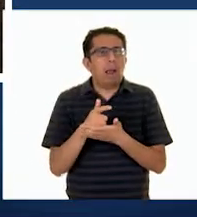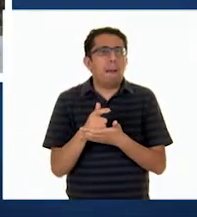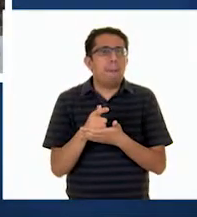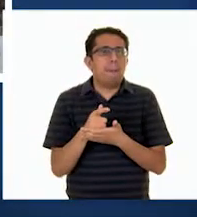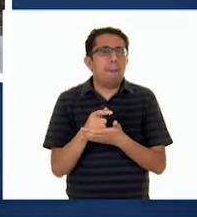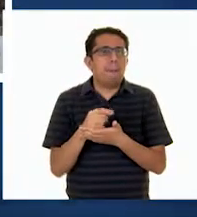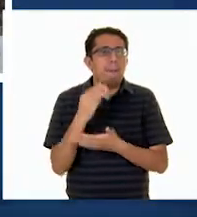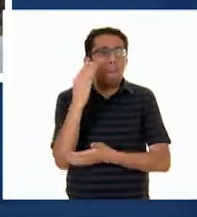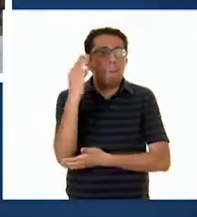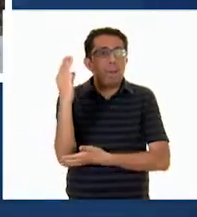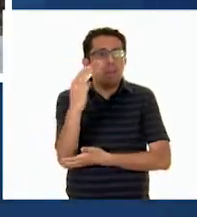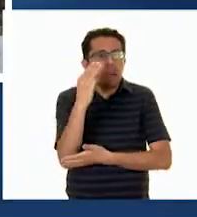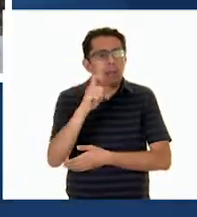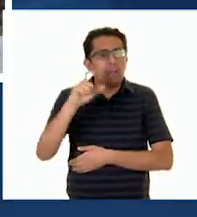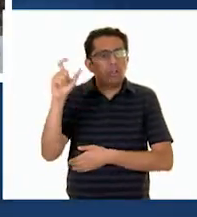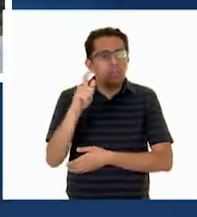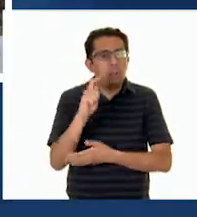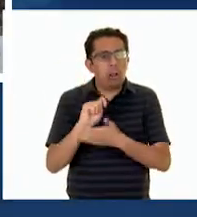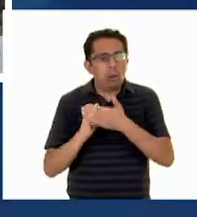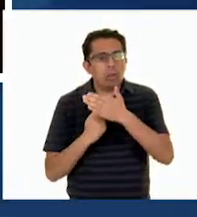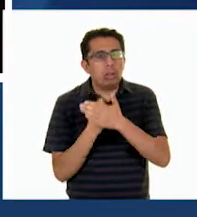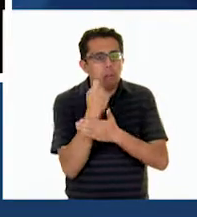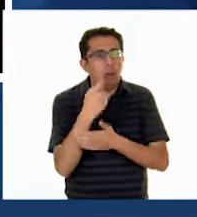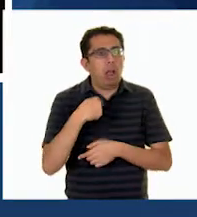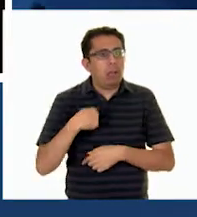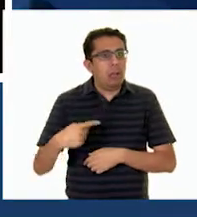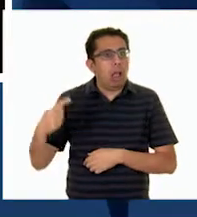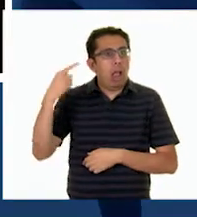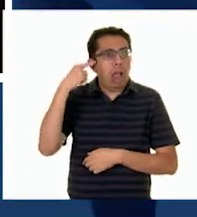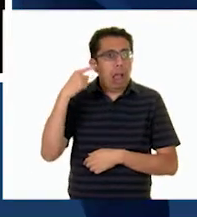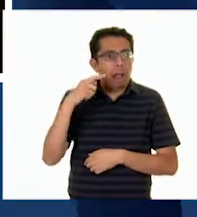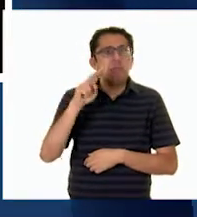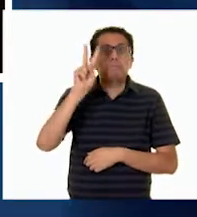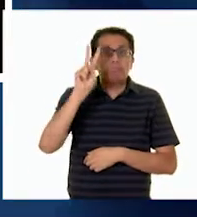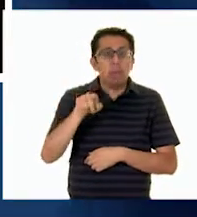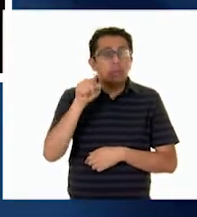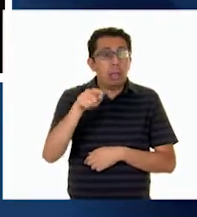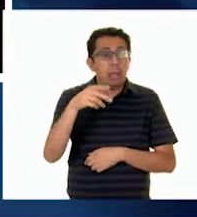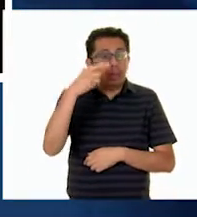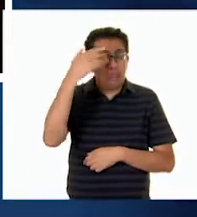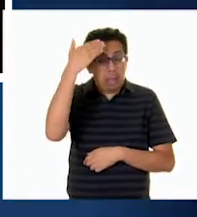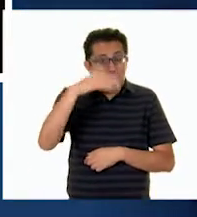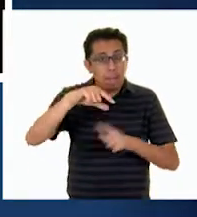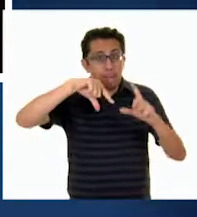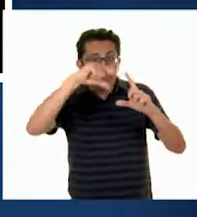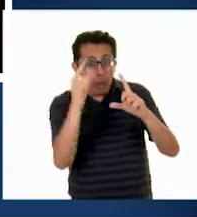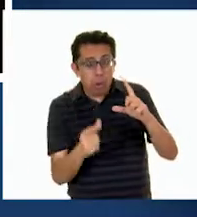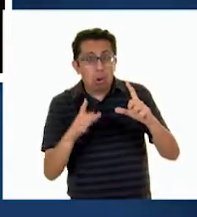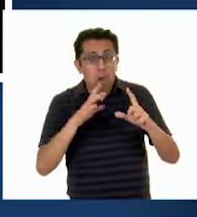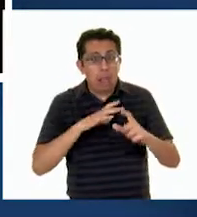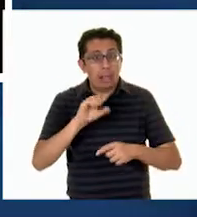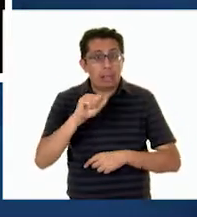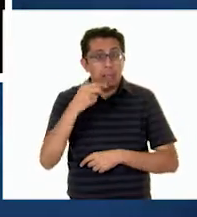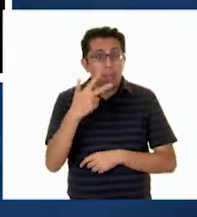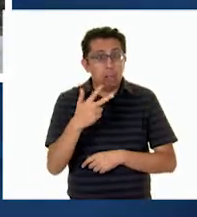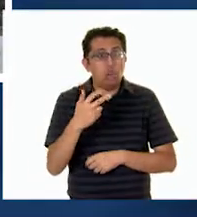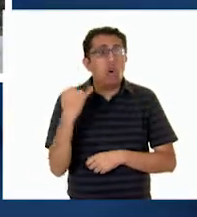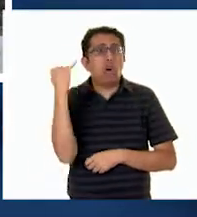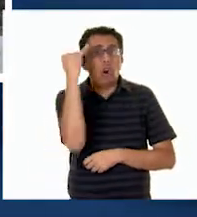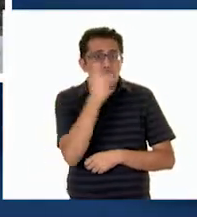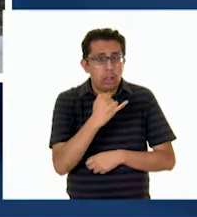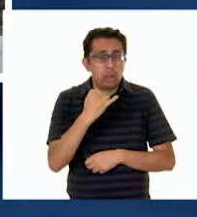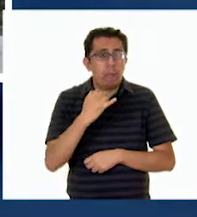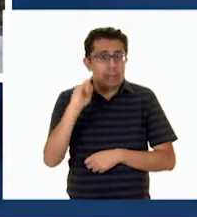y Xochimilco Justamente Y sabían que en todo nuestro país Existen 68 lenguas originarias Que todavía se hablan